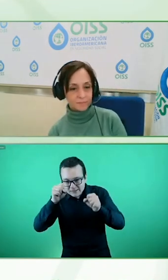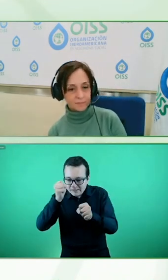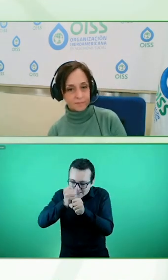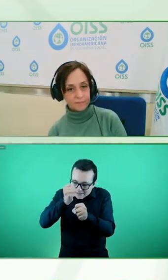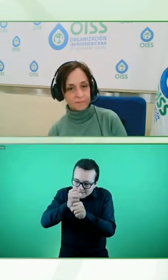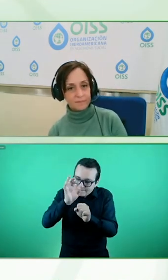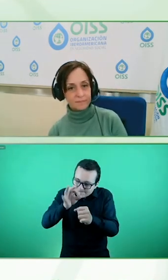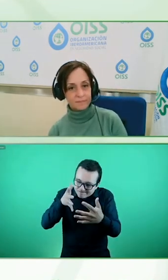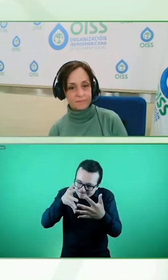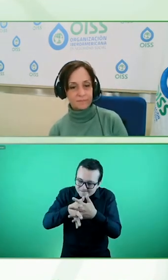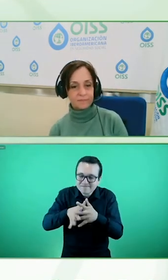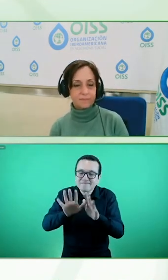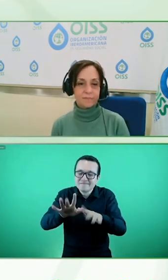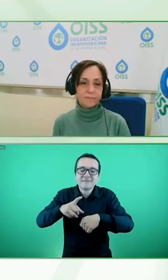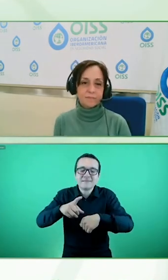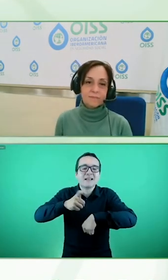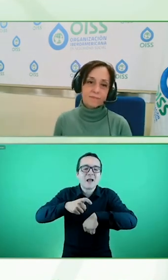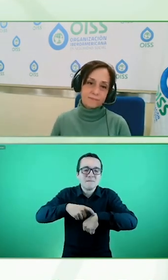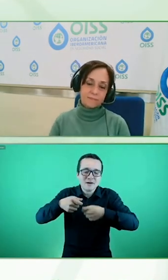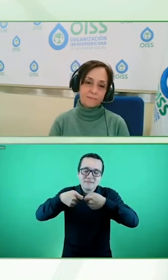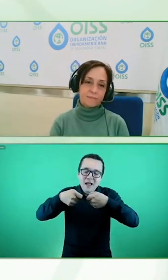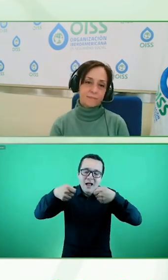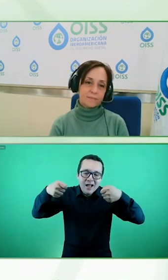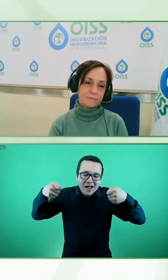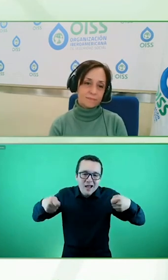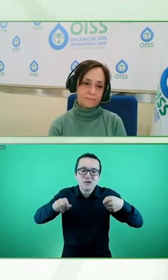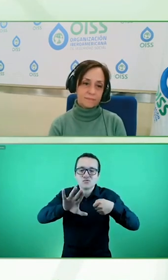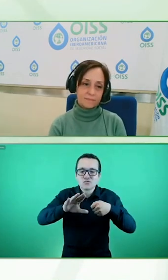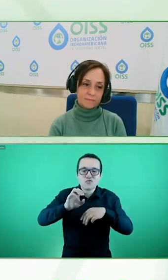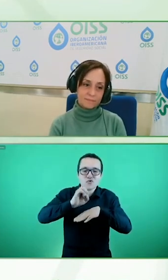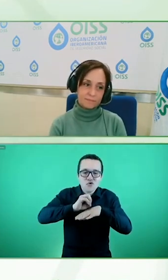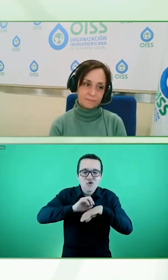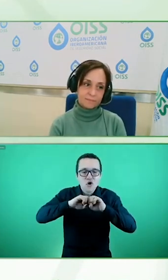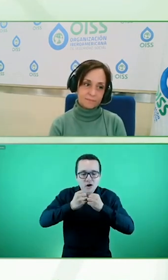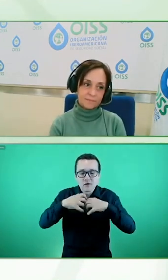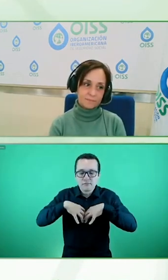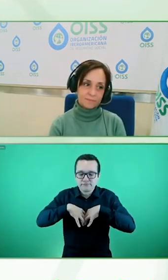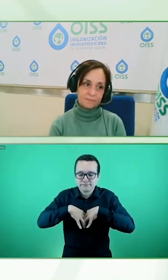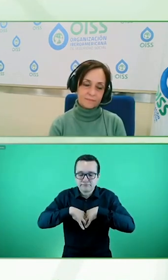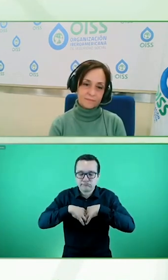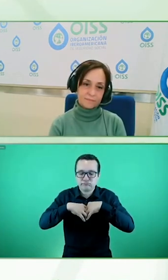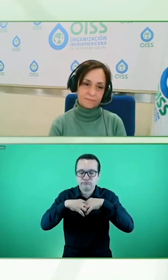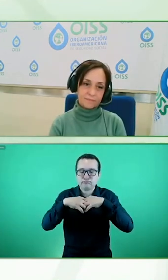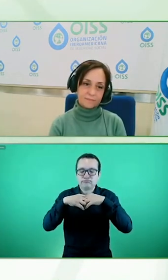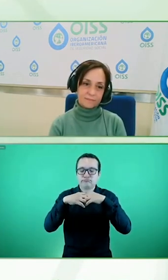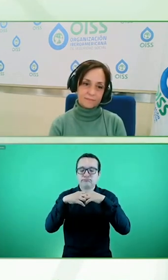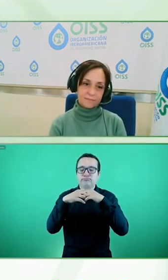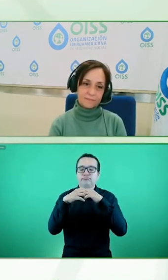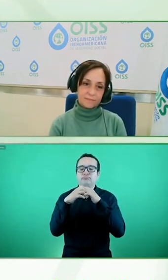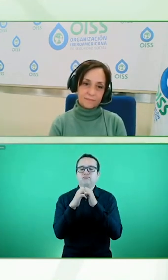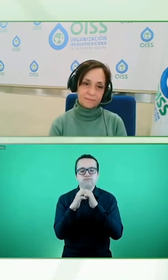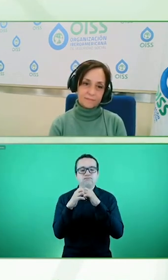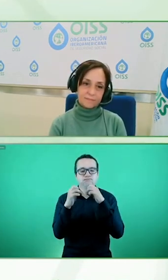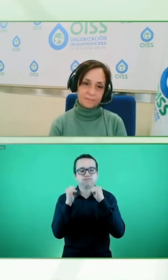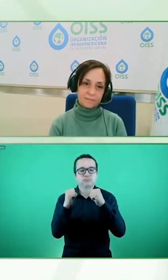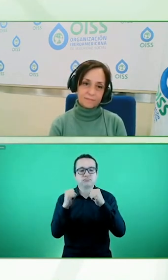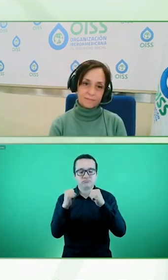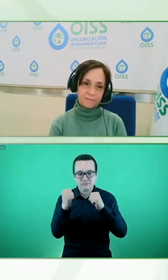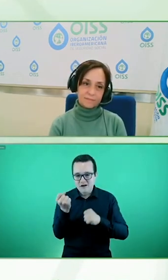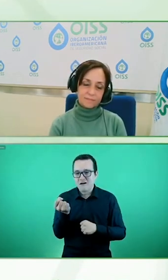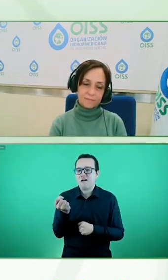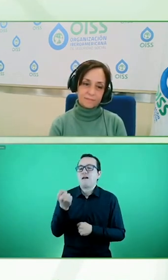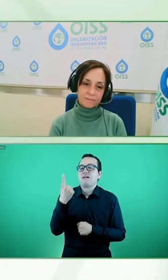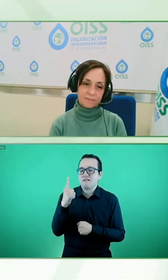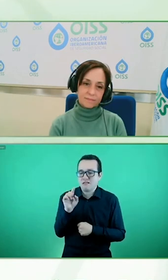para que las organizaciones tengan la madurez de entender de qué estamos hablando y las oportunidades que eso conlleva definitivamente las cosas van cambiando